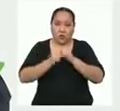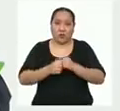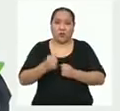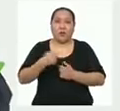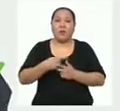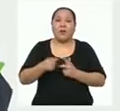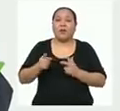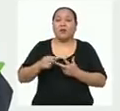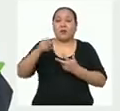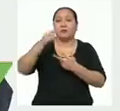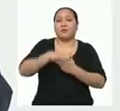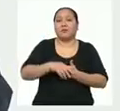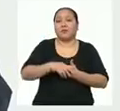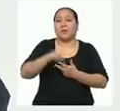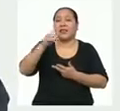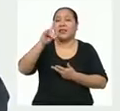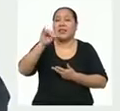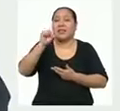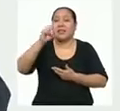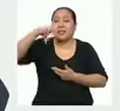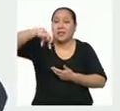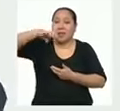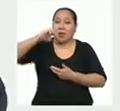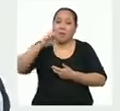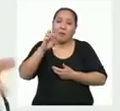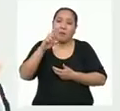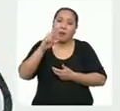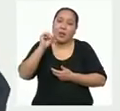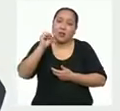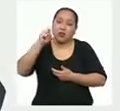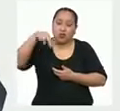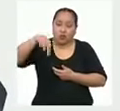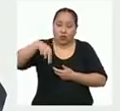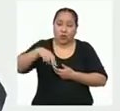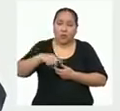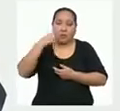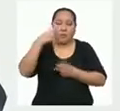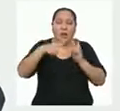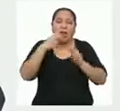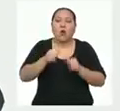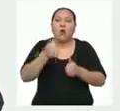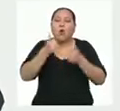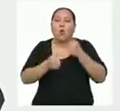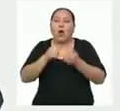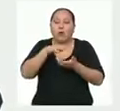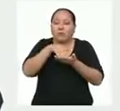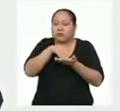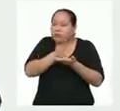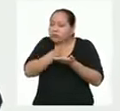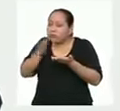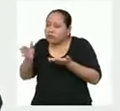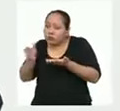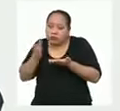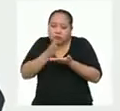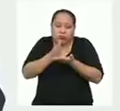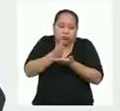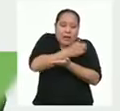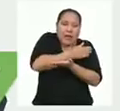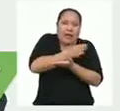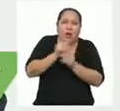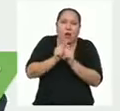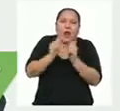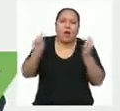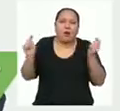mientras que las medidas de dispersión miden qué tan alejados están con respecto a la media o promedio aritmético.